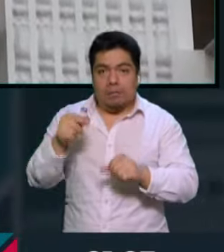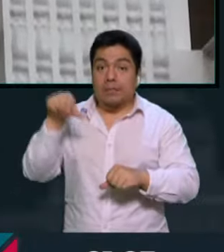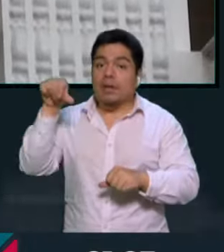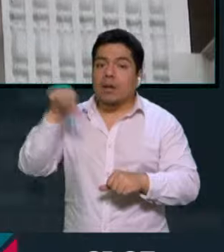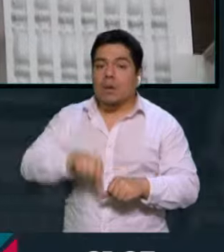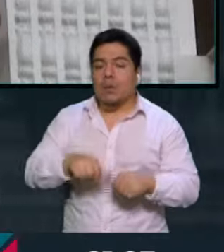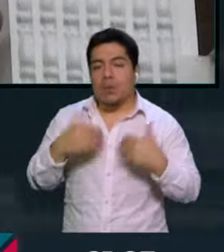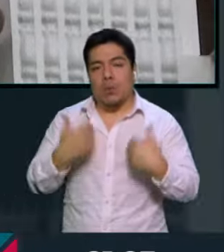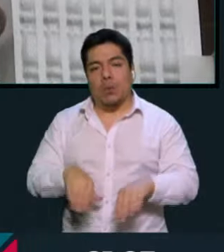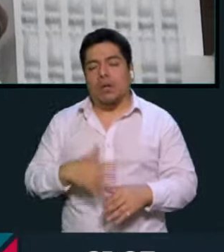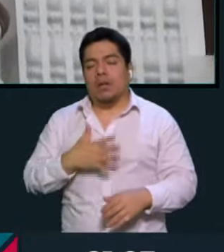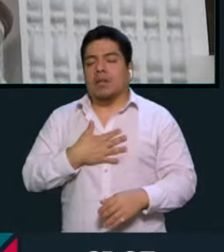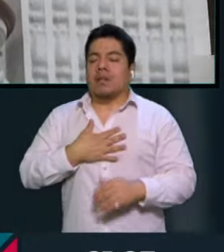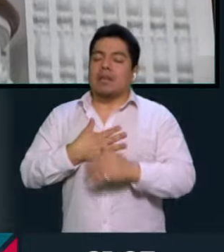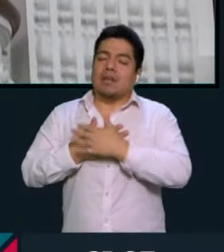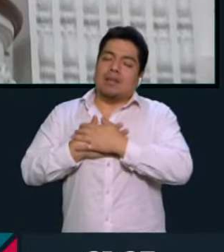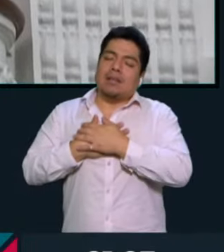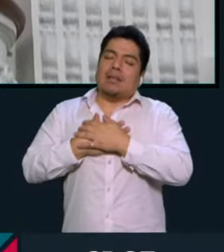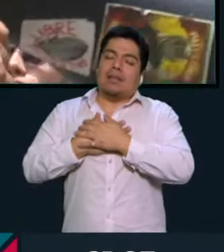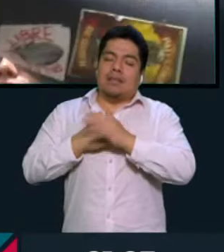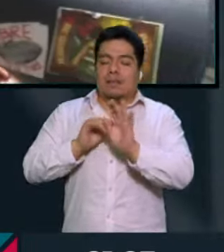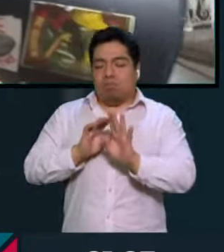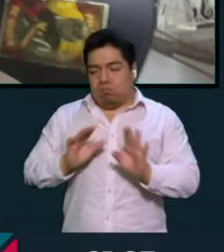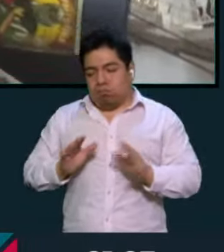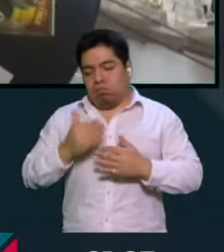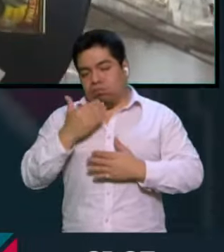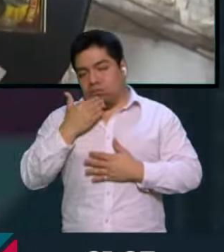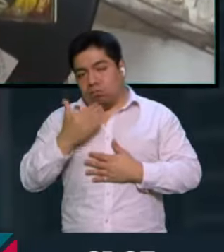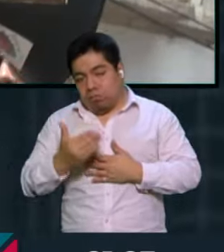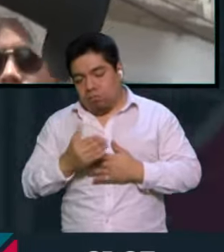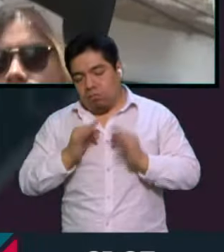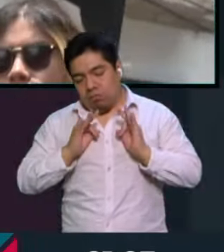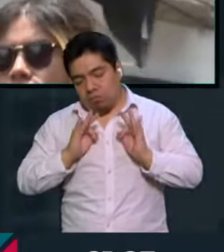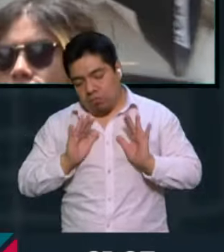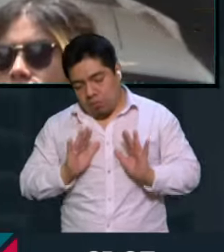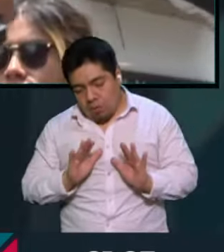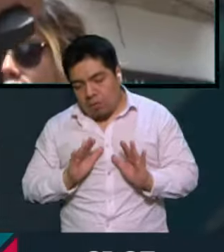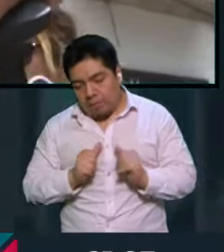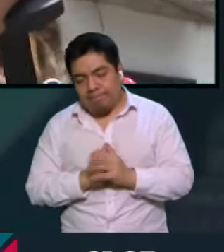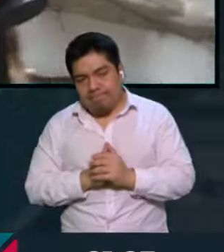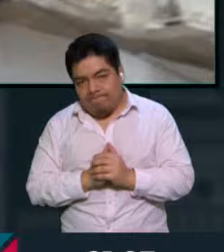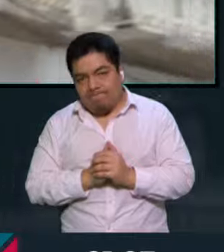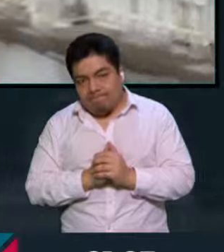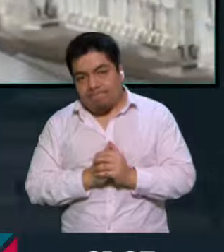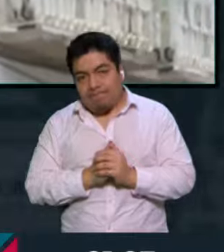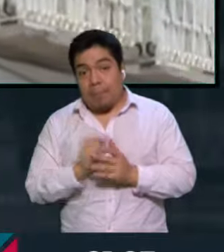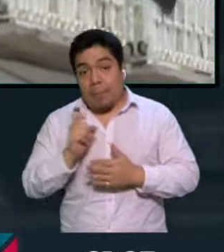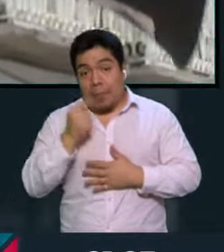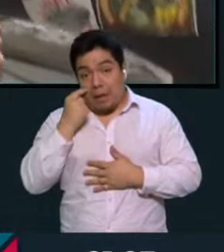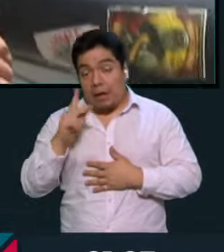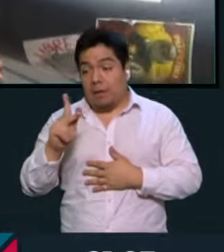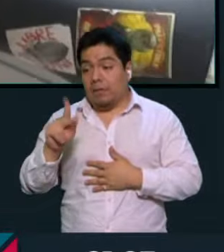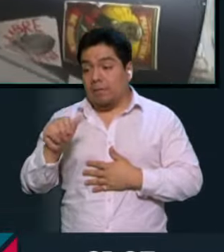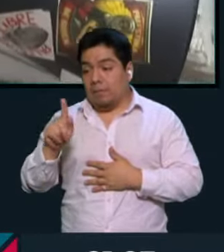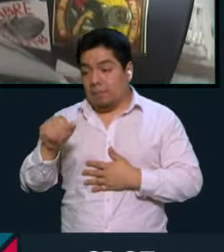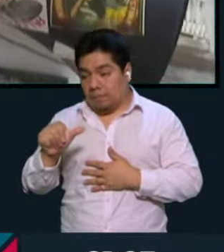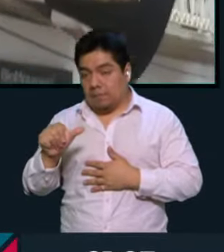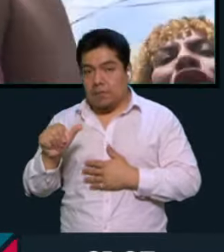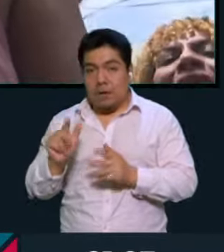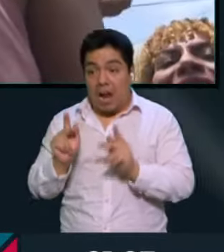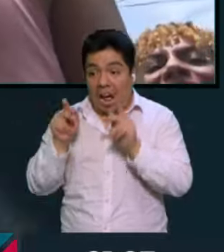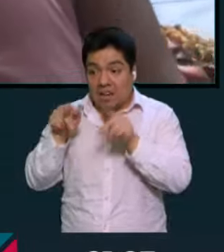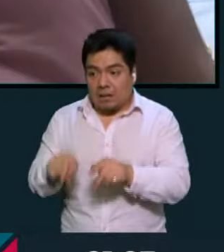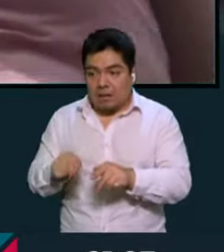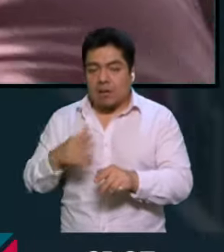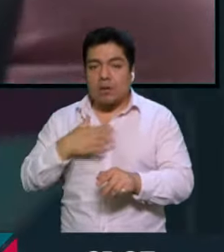sido un acto de satisfacción, un acto de tranquilidad, porque cuando atreveron a Paola, pues yo le